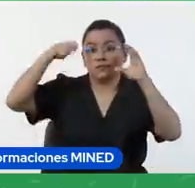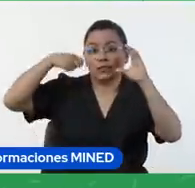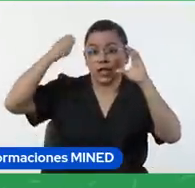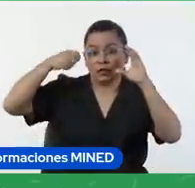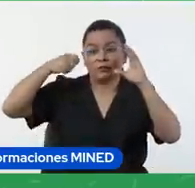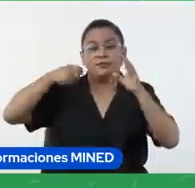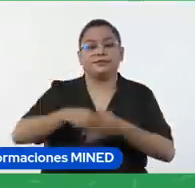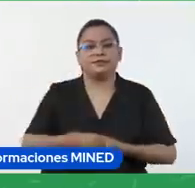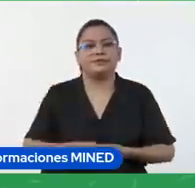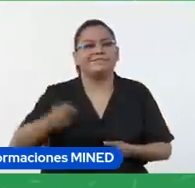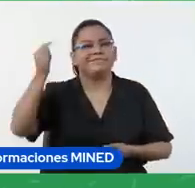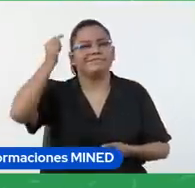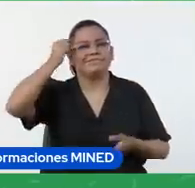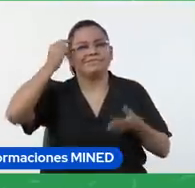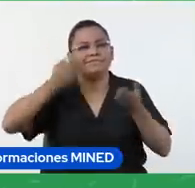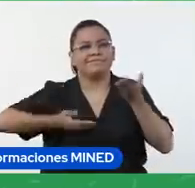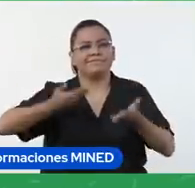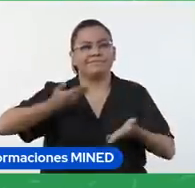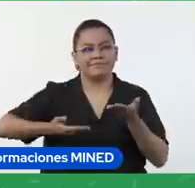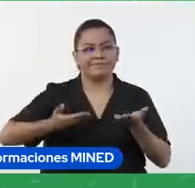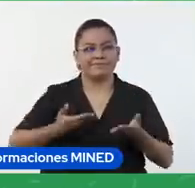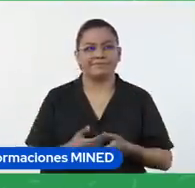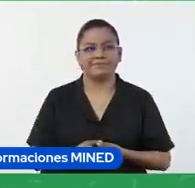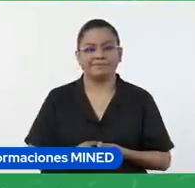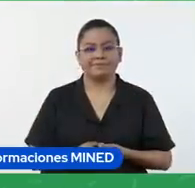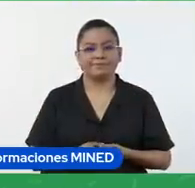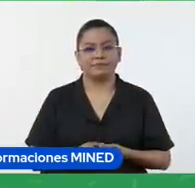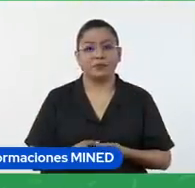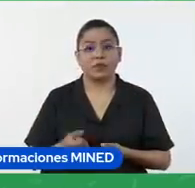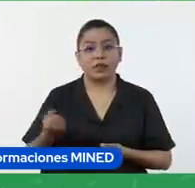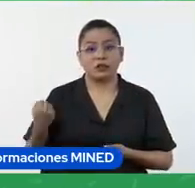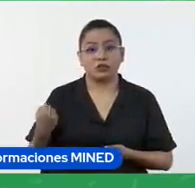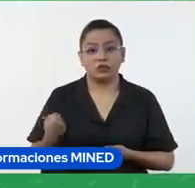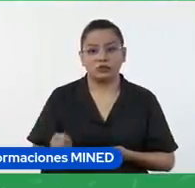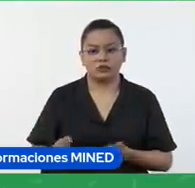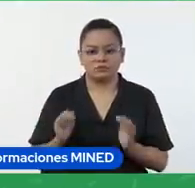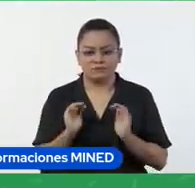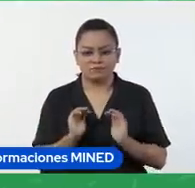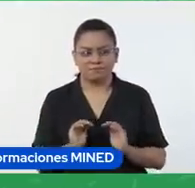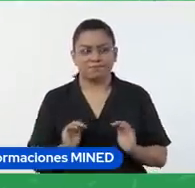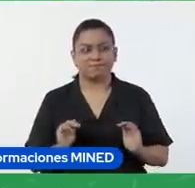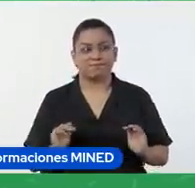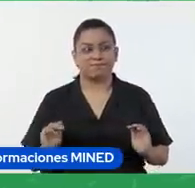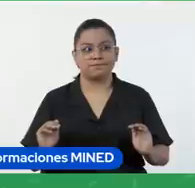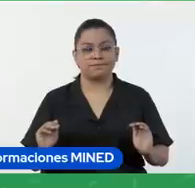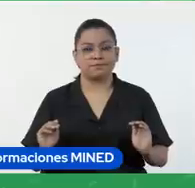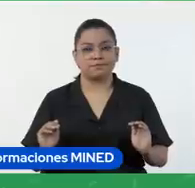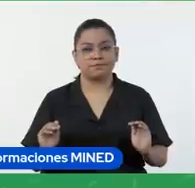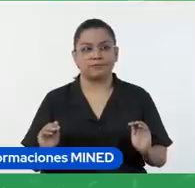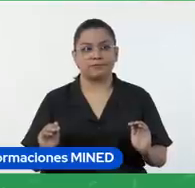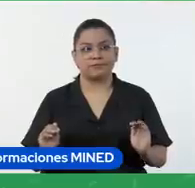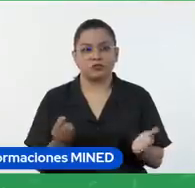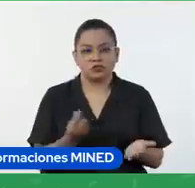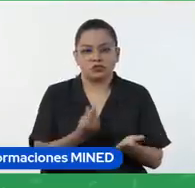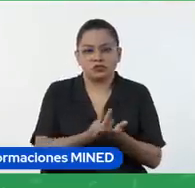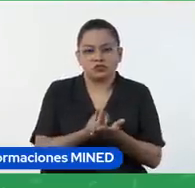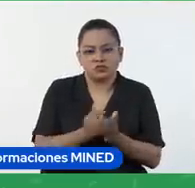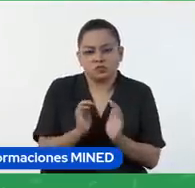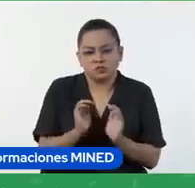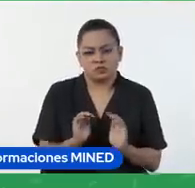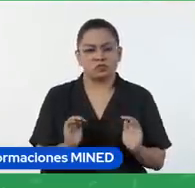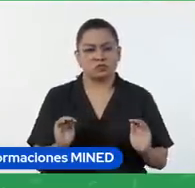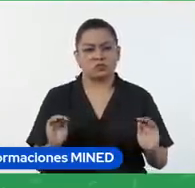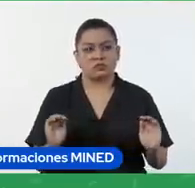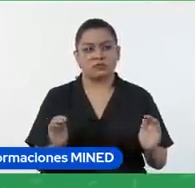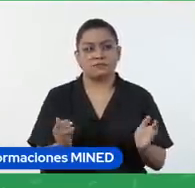pensemos tal vez en los en los alumnos más pequeños ¿verdad? de grados más